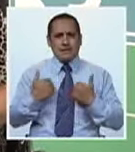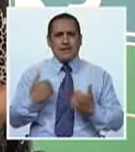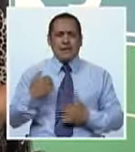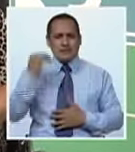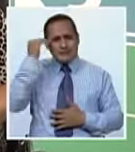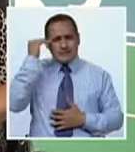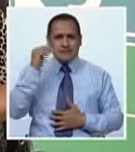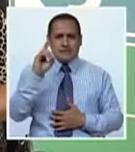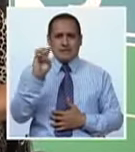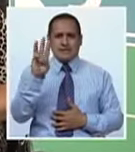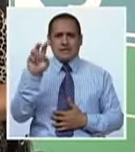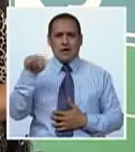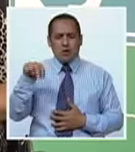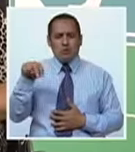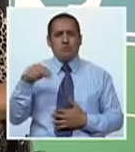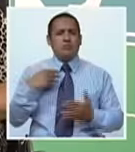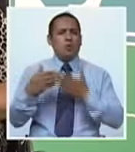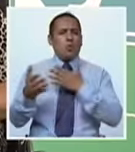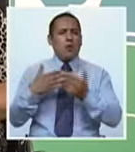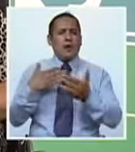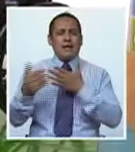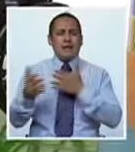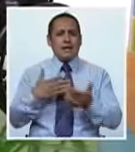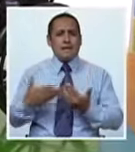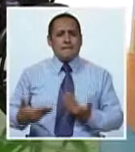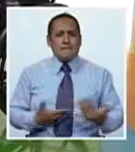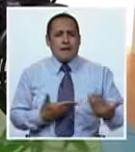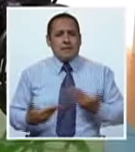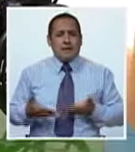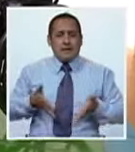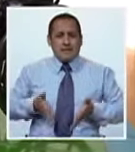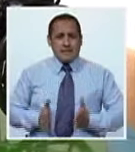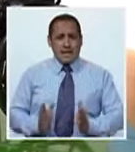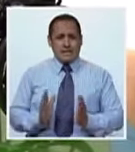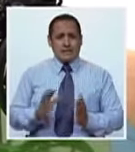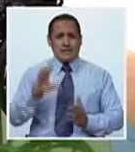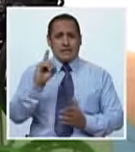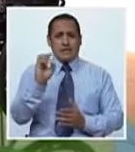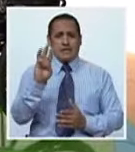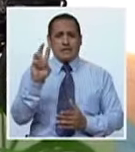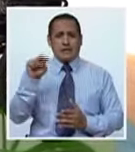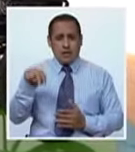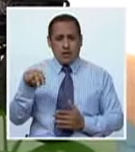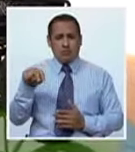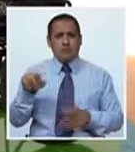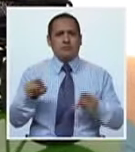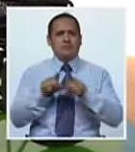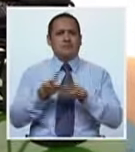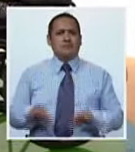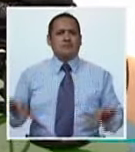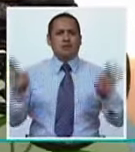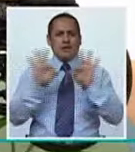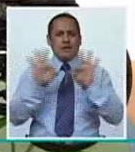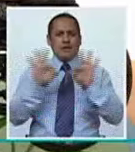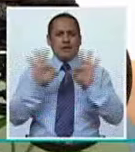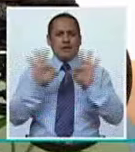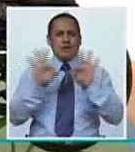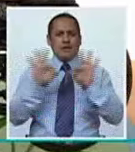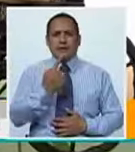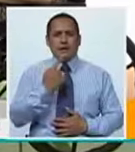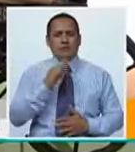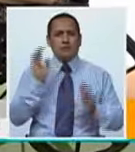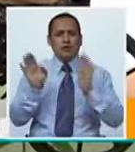el síndrome de Down. Bueno, para cualquier bebé que nace con el síndrome de Down, lo más importante